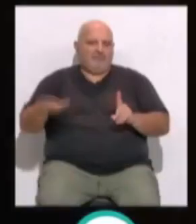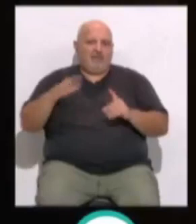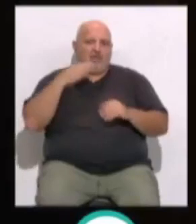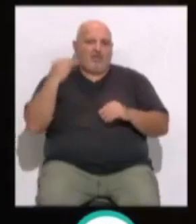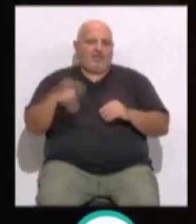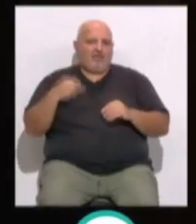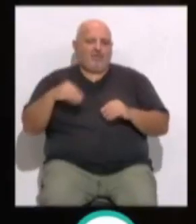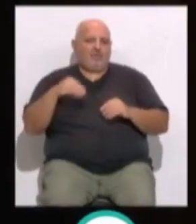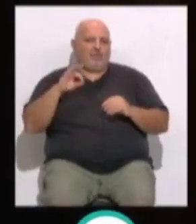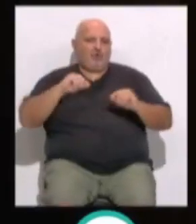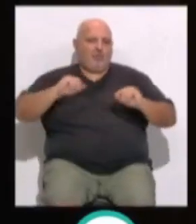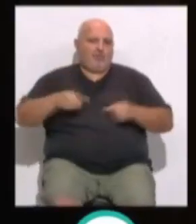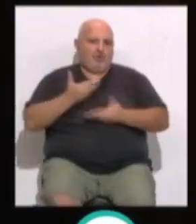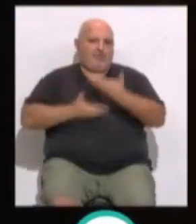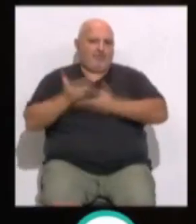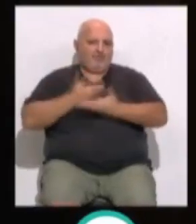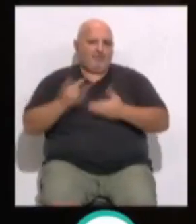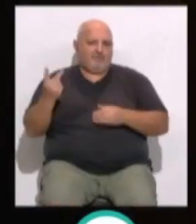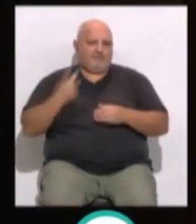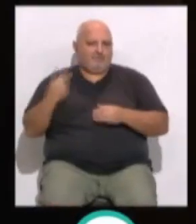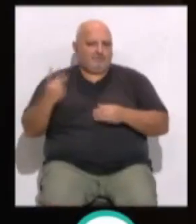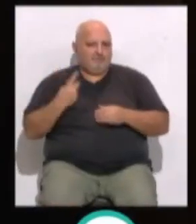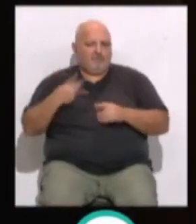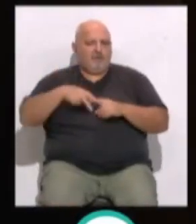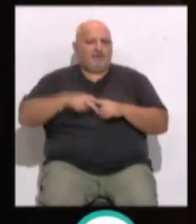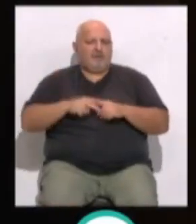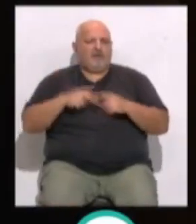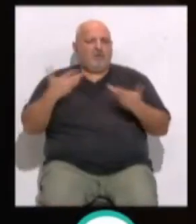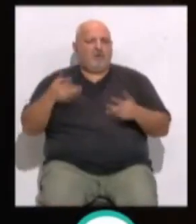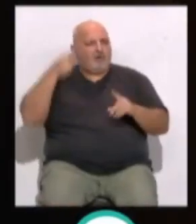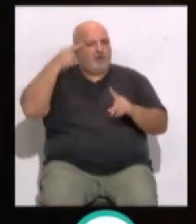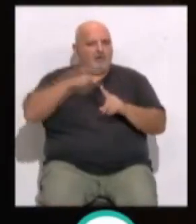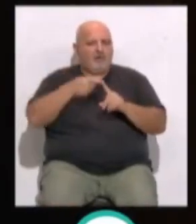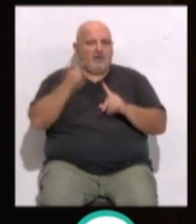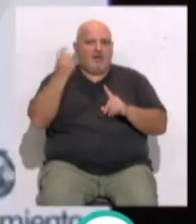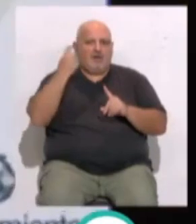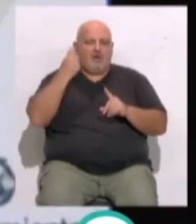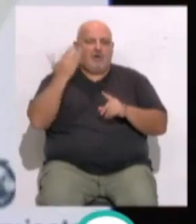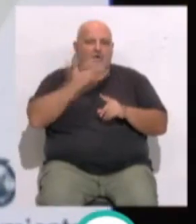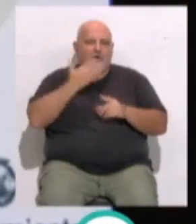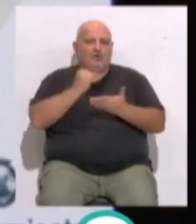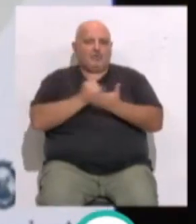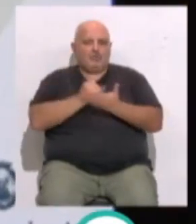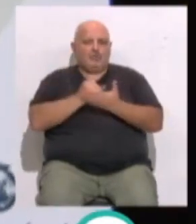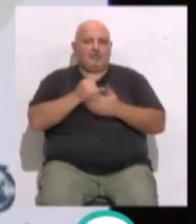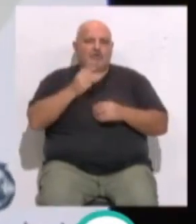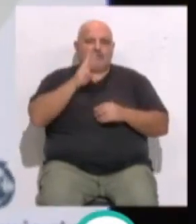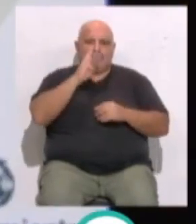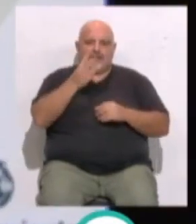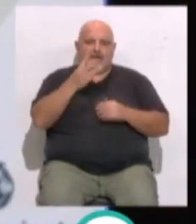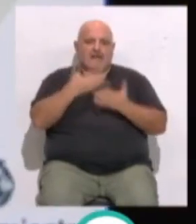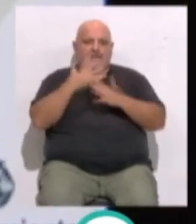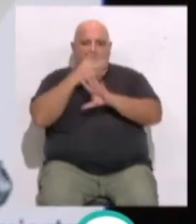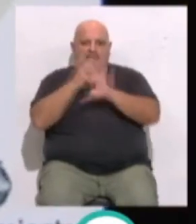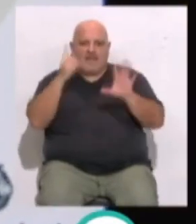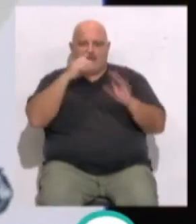adolescencia a través de su convenio de colaboración. Los talleres están dirigidos al alumnado de colegios e institutos de entre 3 y 16